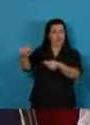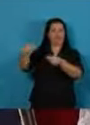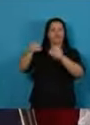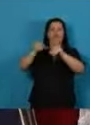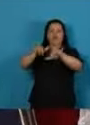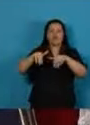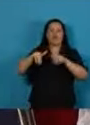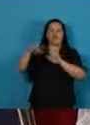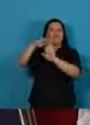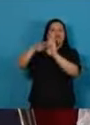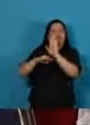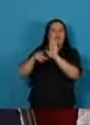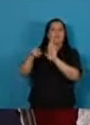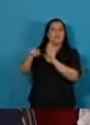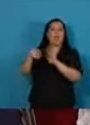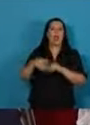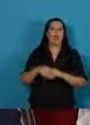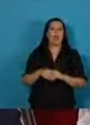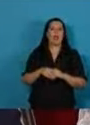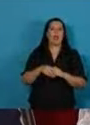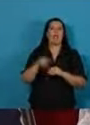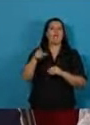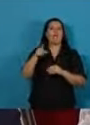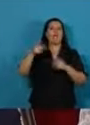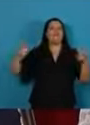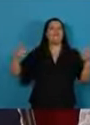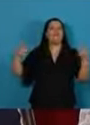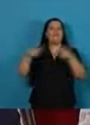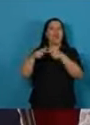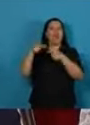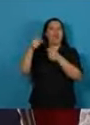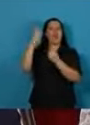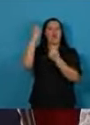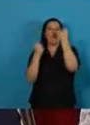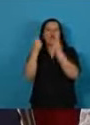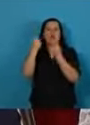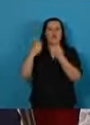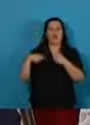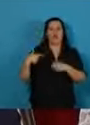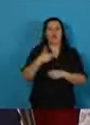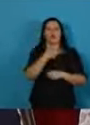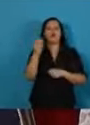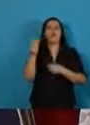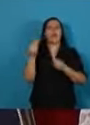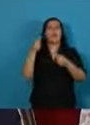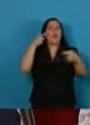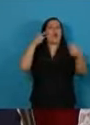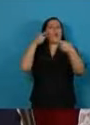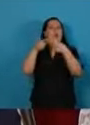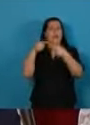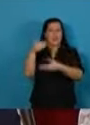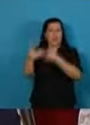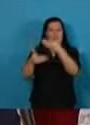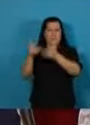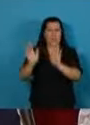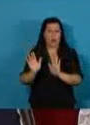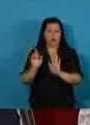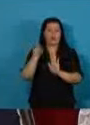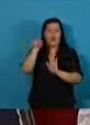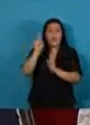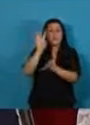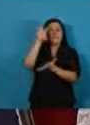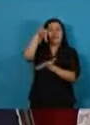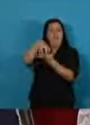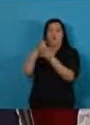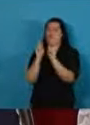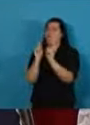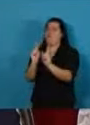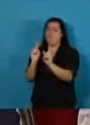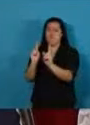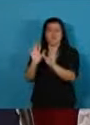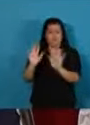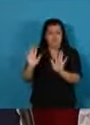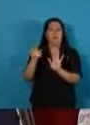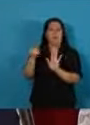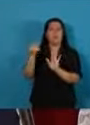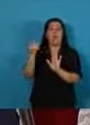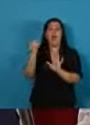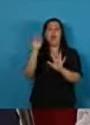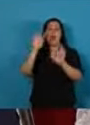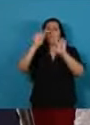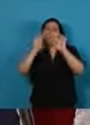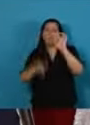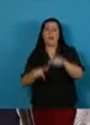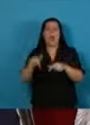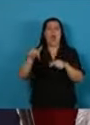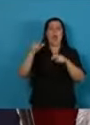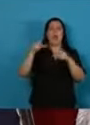para institucionalizar un Consejo Económico y Social para el Desarrollo, que será el órgano permanente para diseñar,